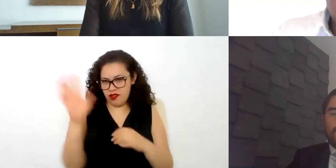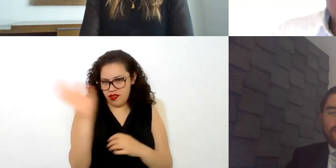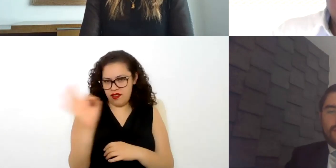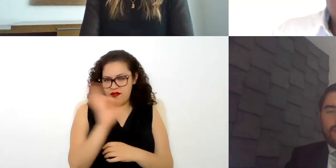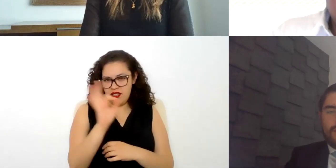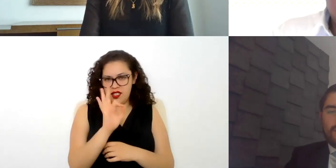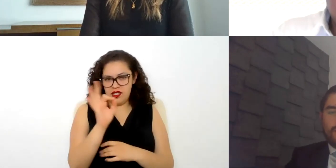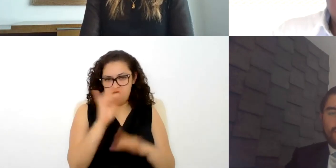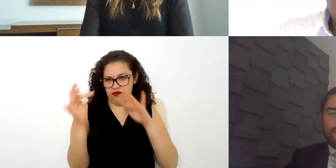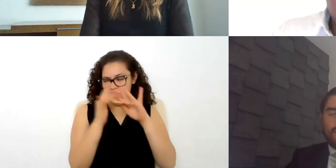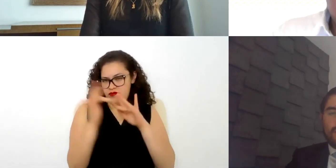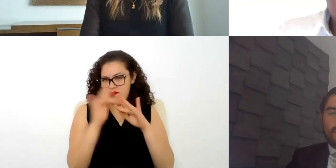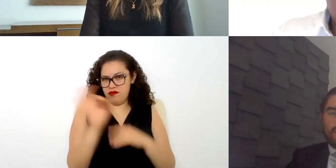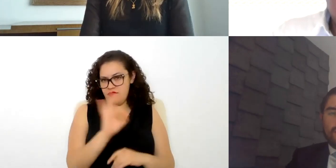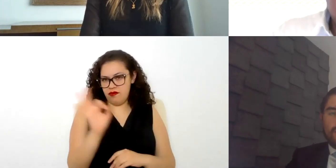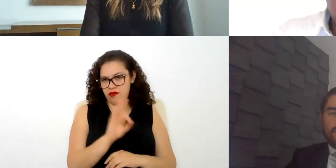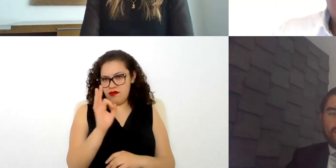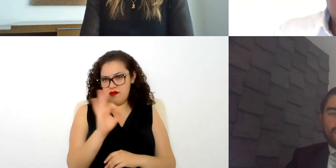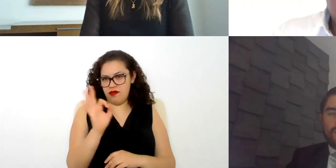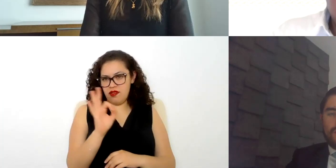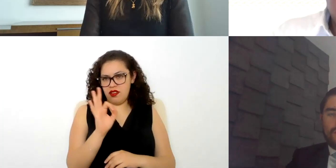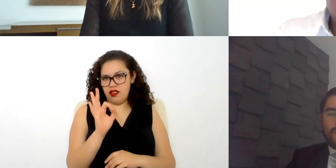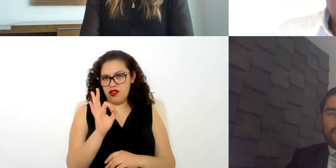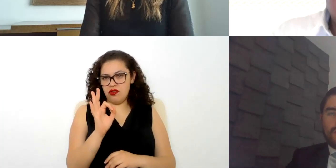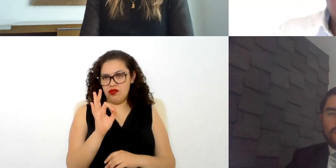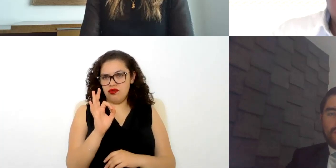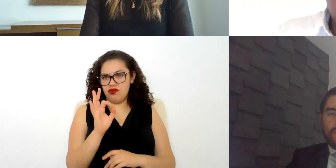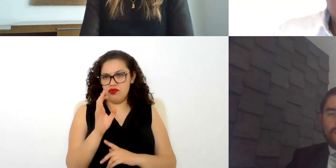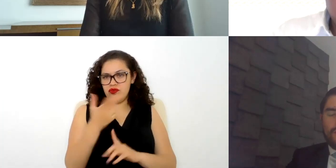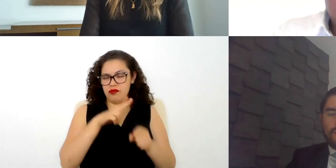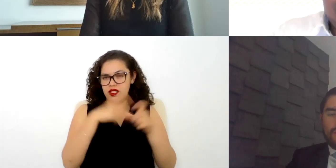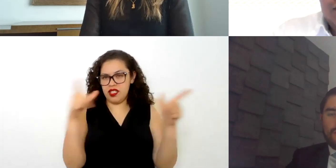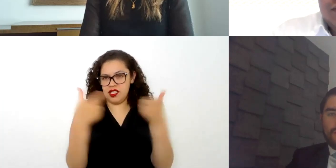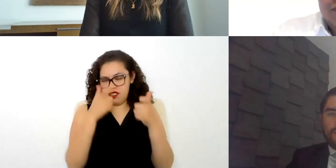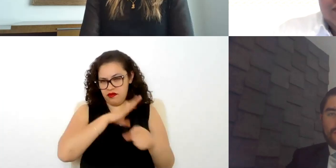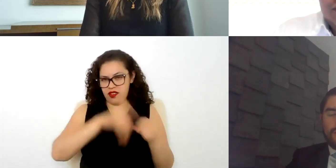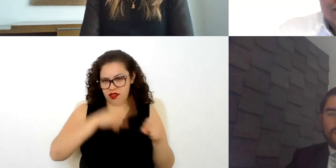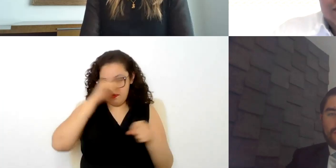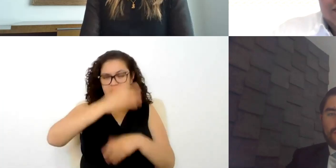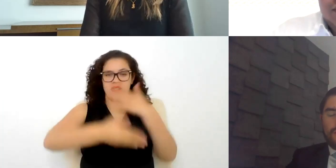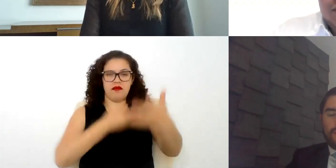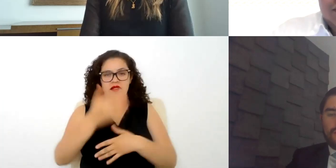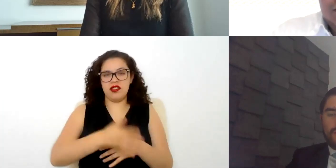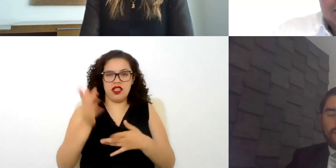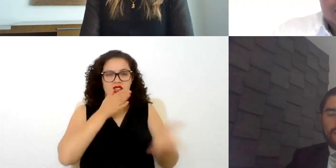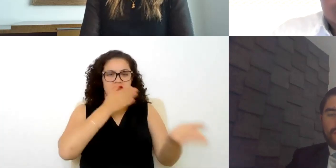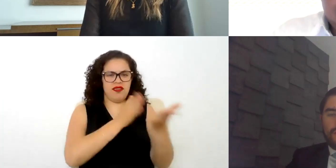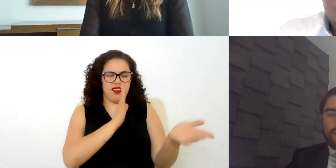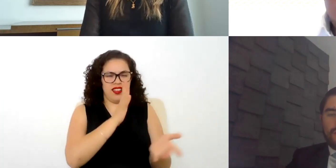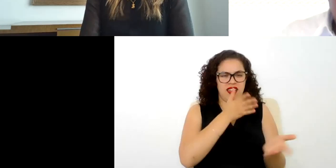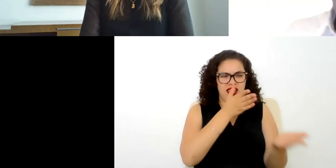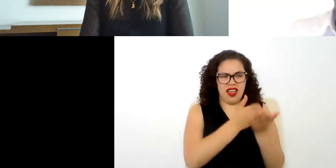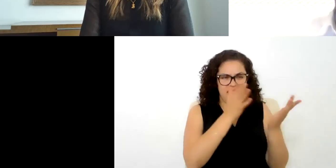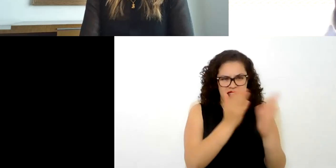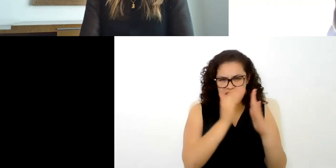directamente digamos no sé por una clínica especializada que al final preste servicio de domicilio a